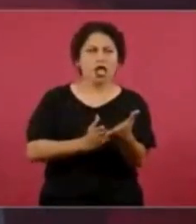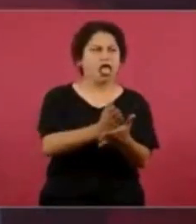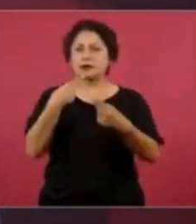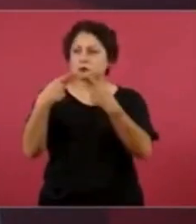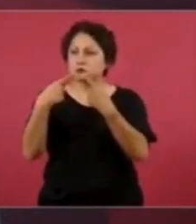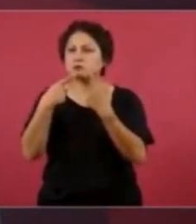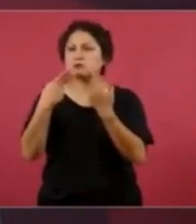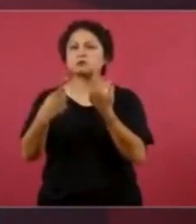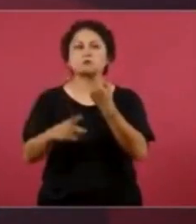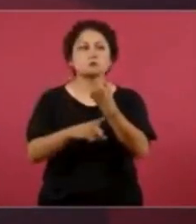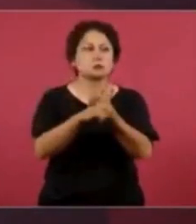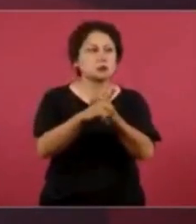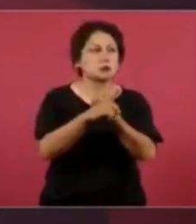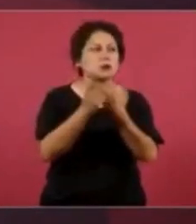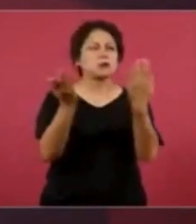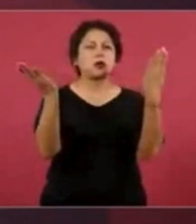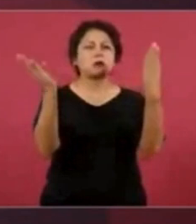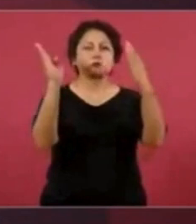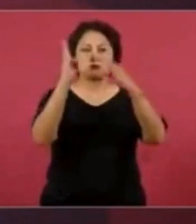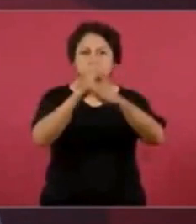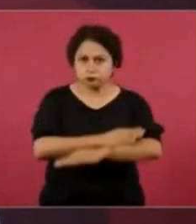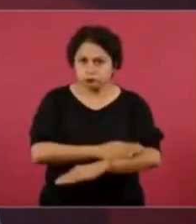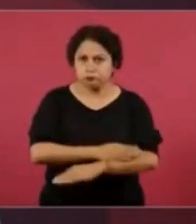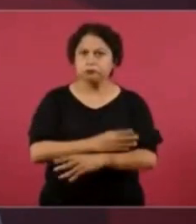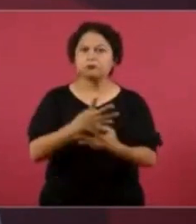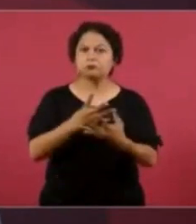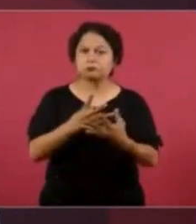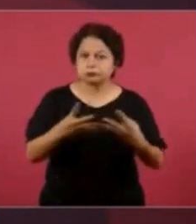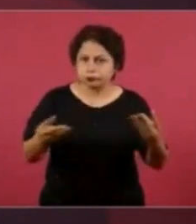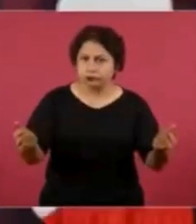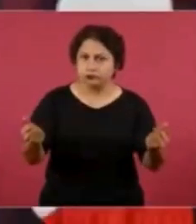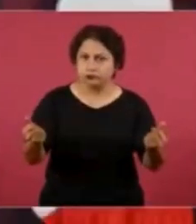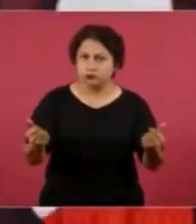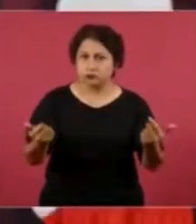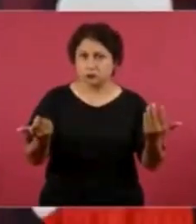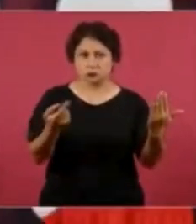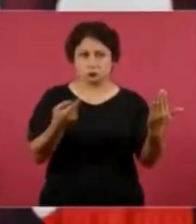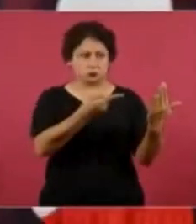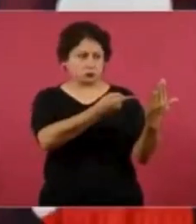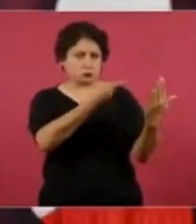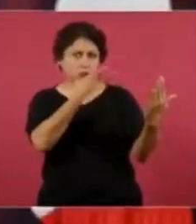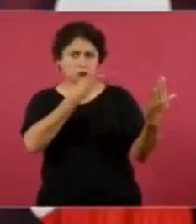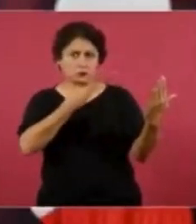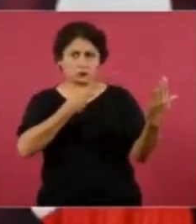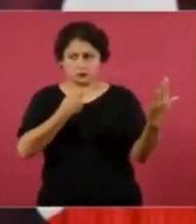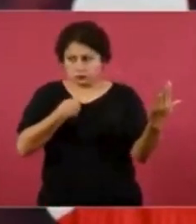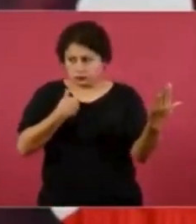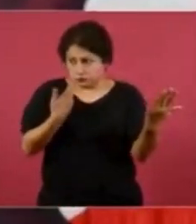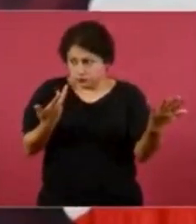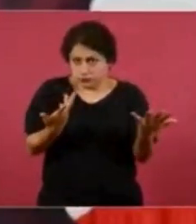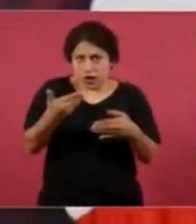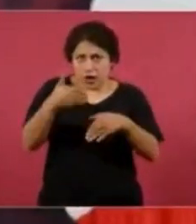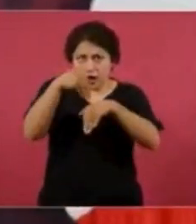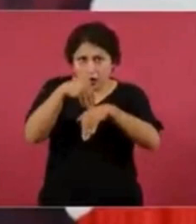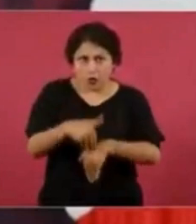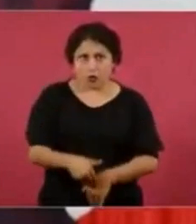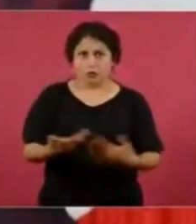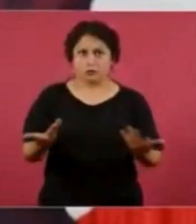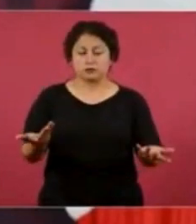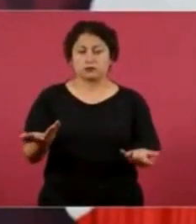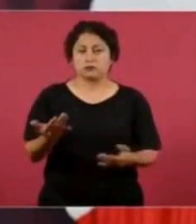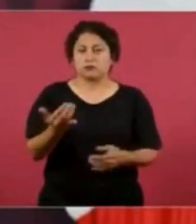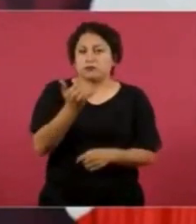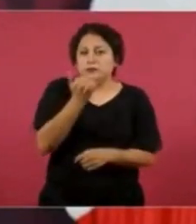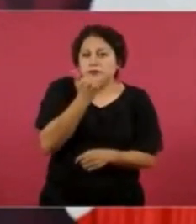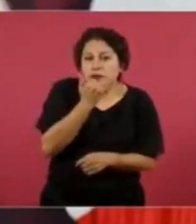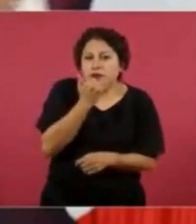cumplen con sus obligaciones fiscales, afirmó que no tomará esa medida. López Obrador explicó que prefiere evitar que